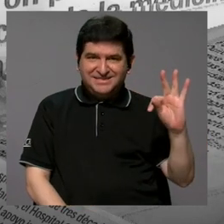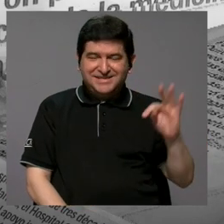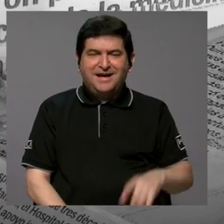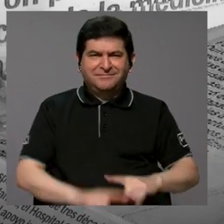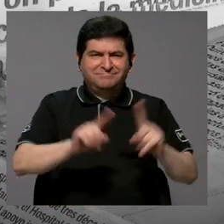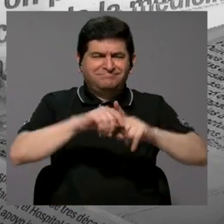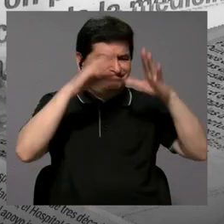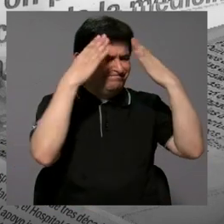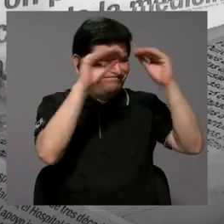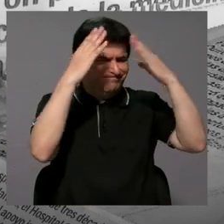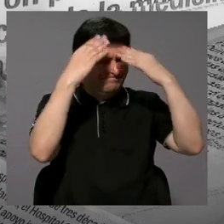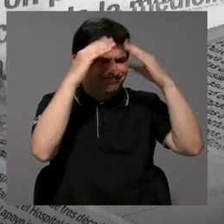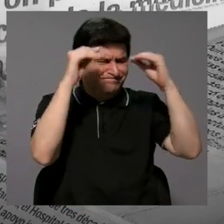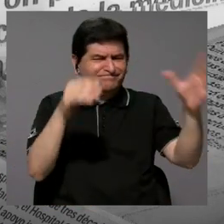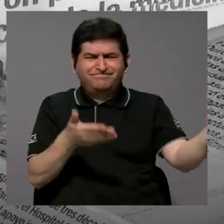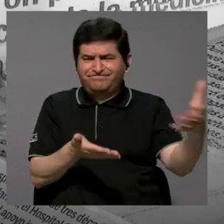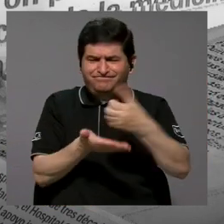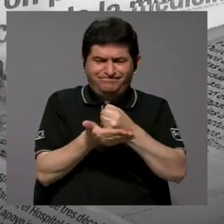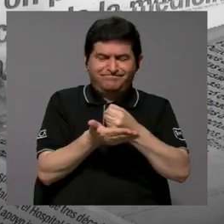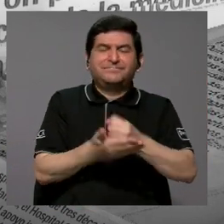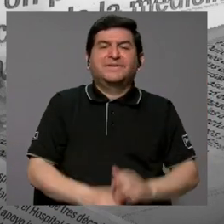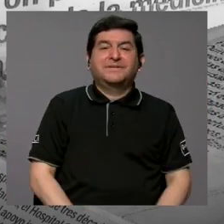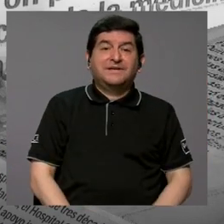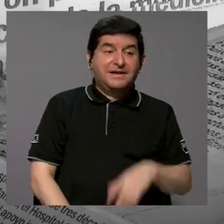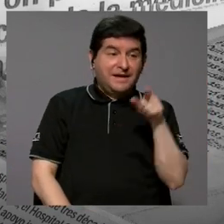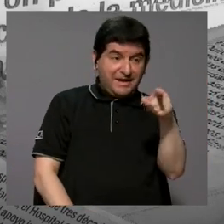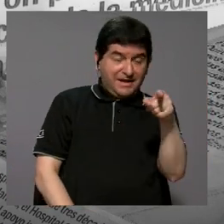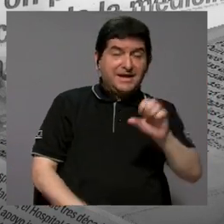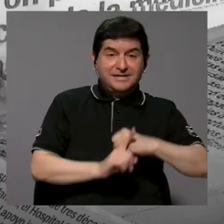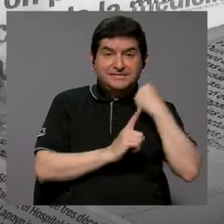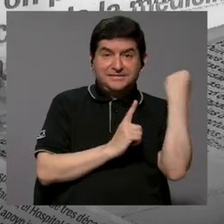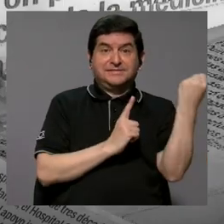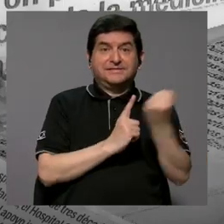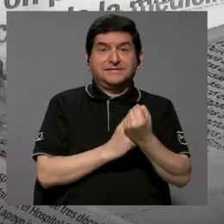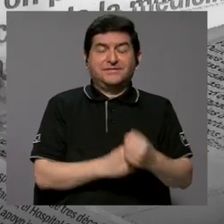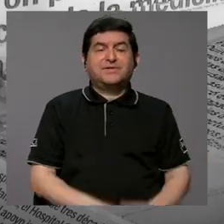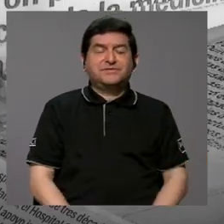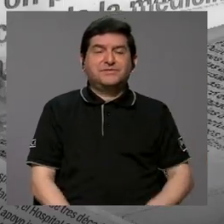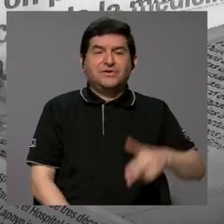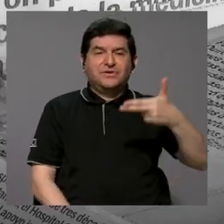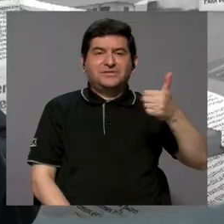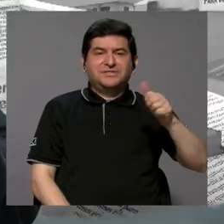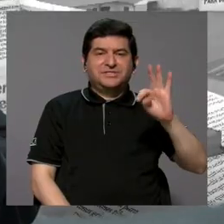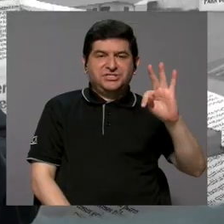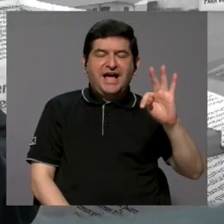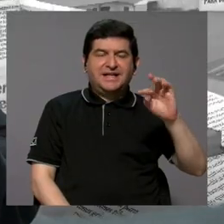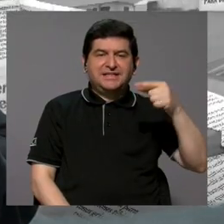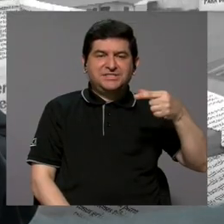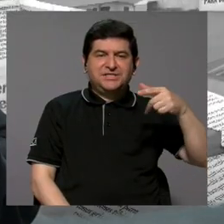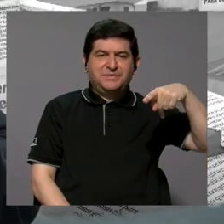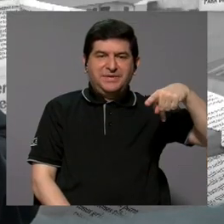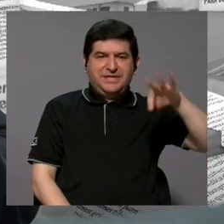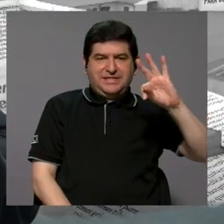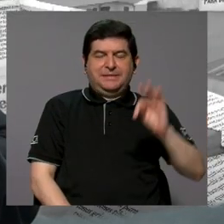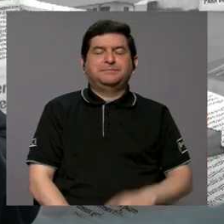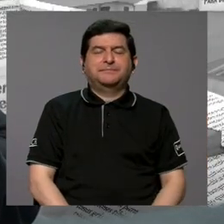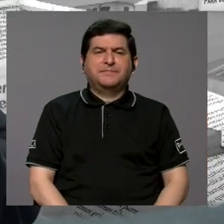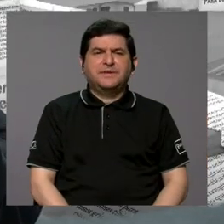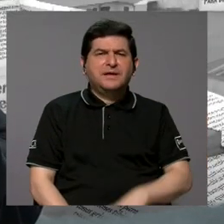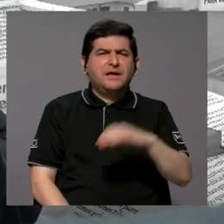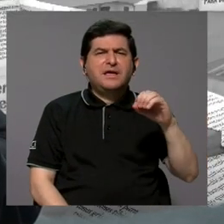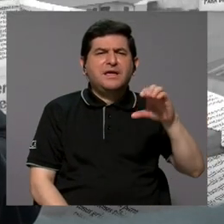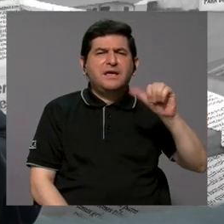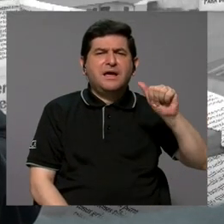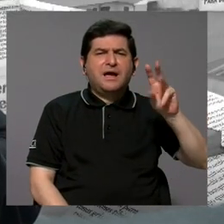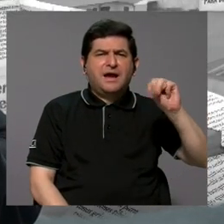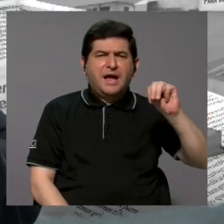mucha información. Entonces, eso es en sí ChatGPT. ¿Y por qué entonces, Camtik,